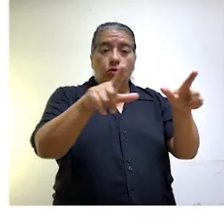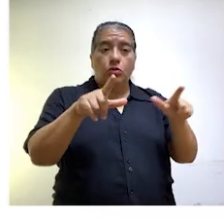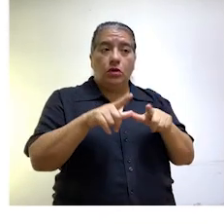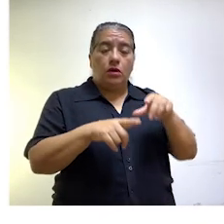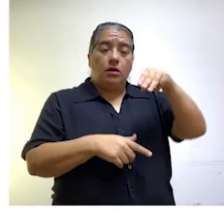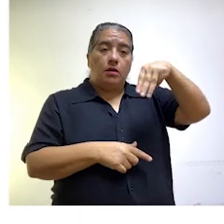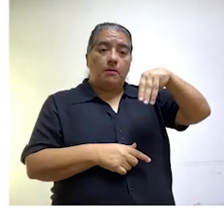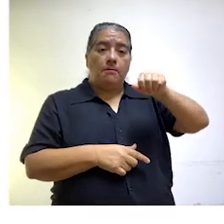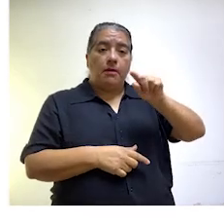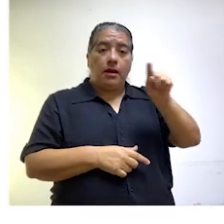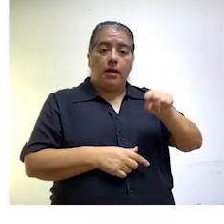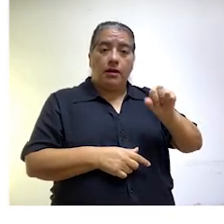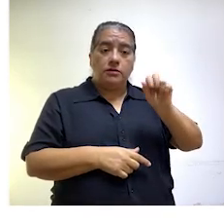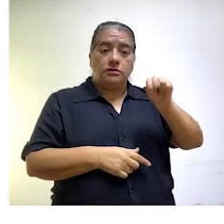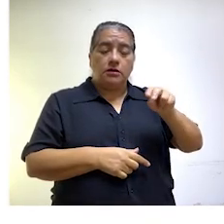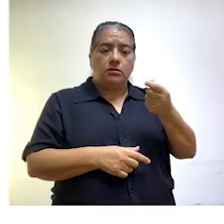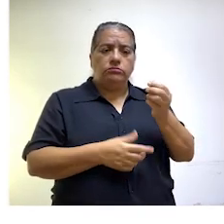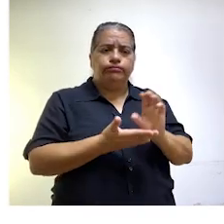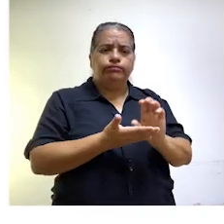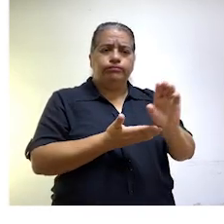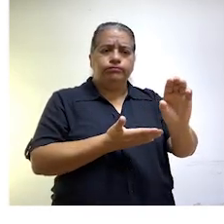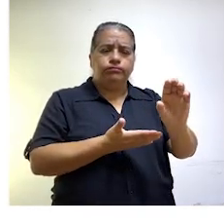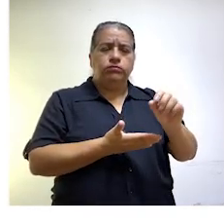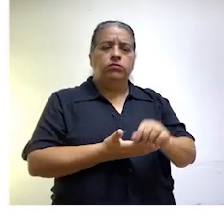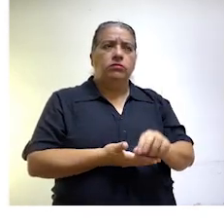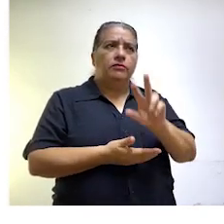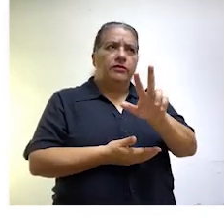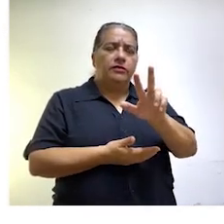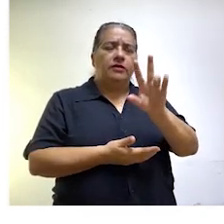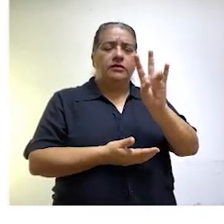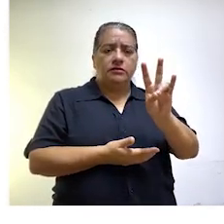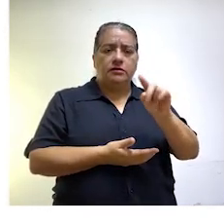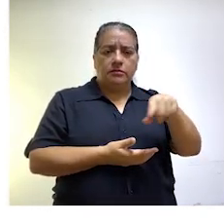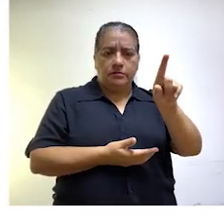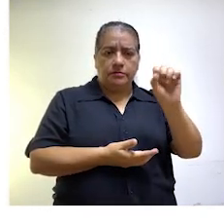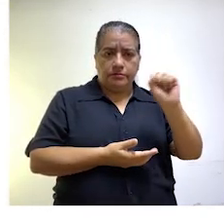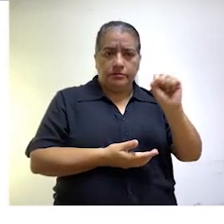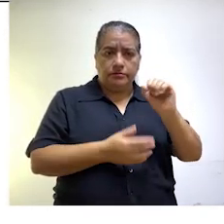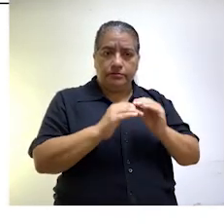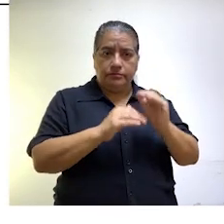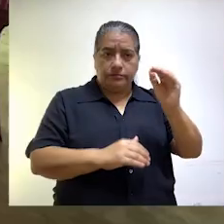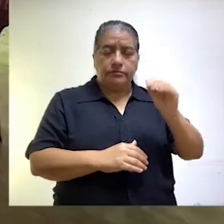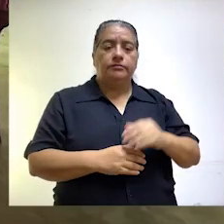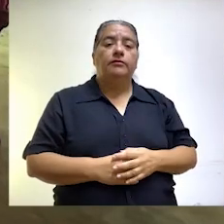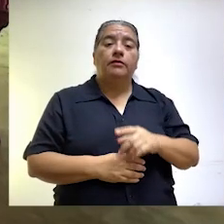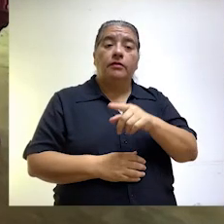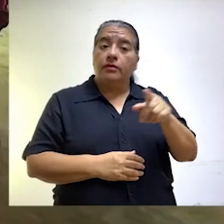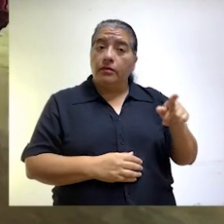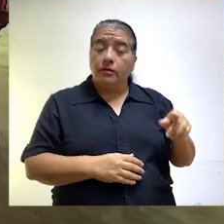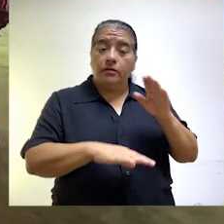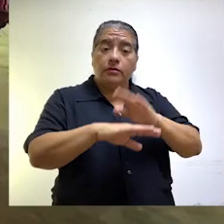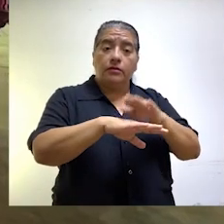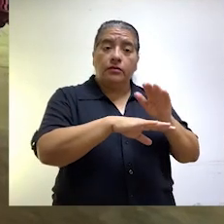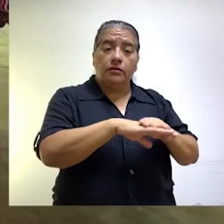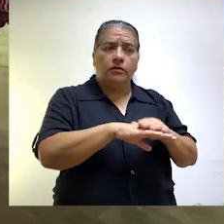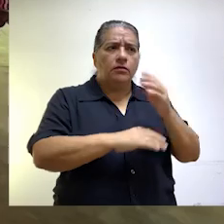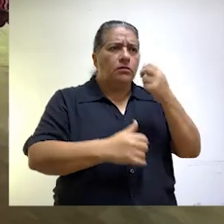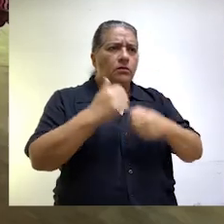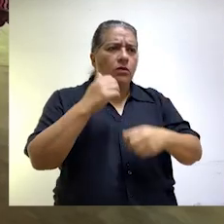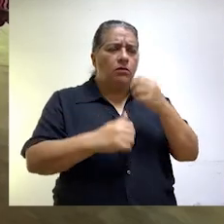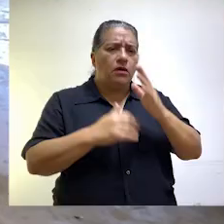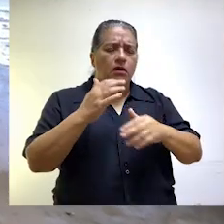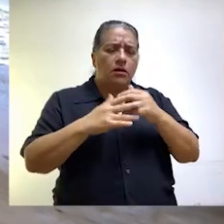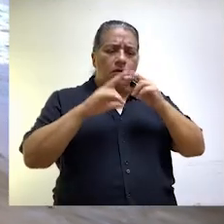I3 Mazán, que tiene un presupuesto superior a los 37 millones de soles, en los cuales se advirtieron